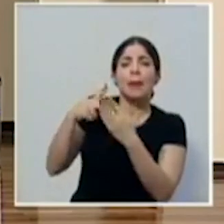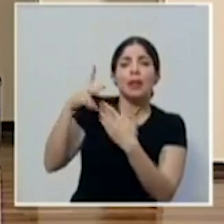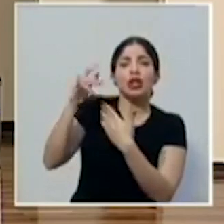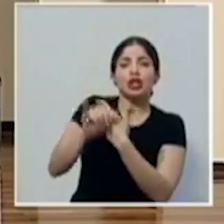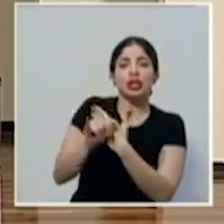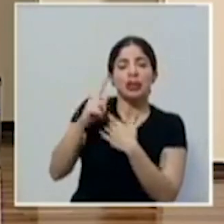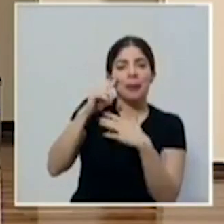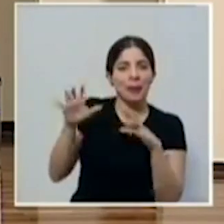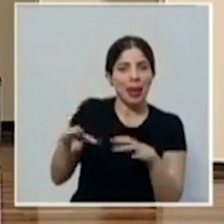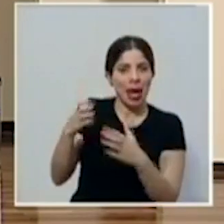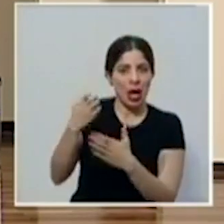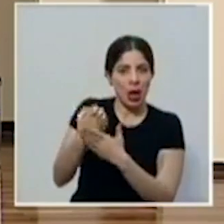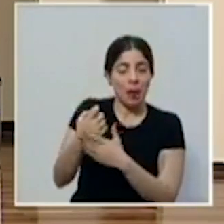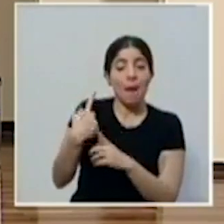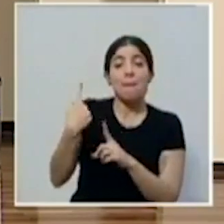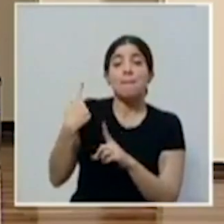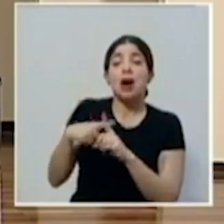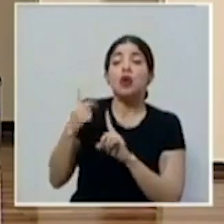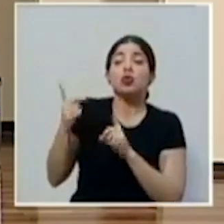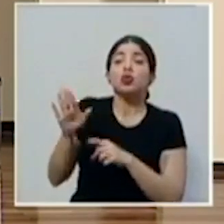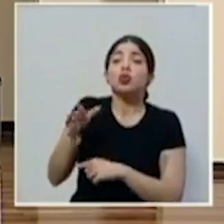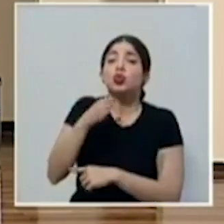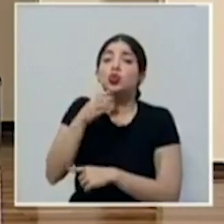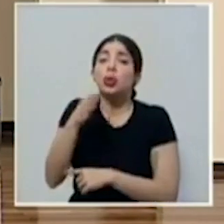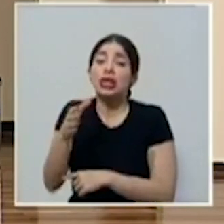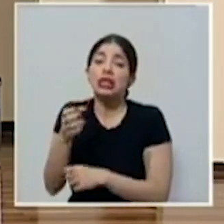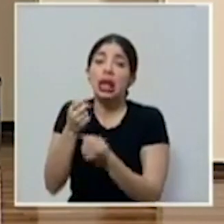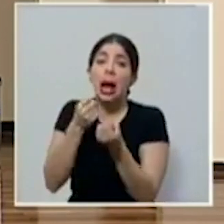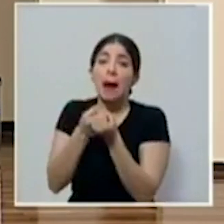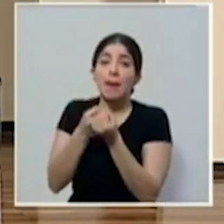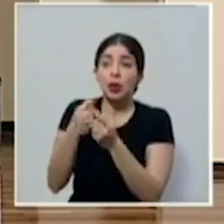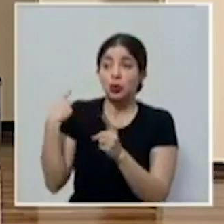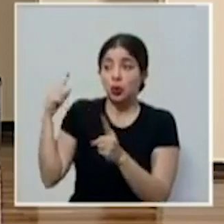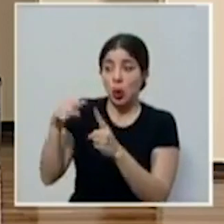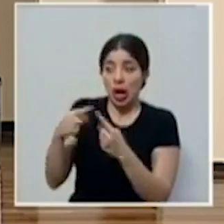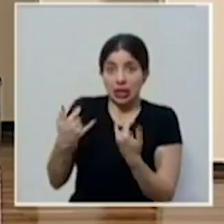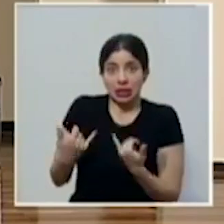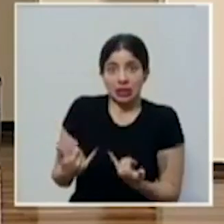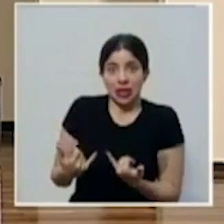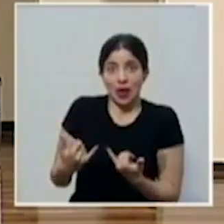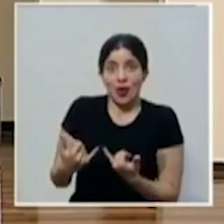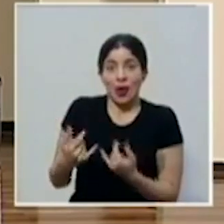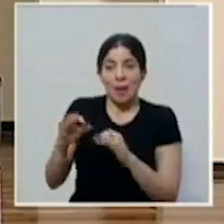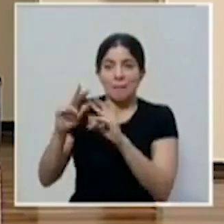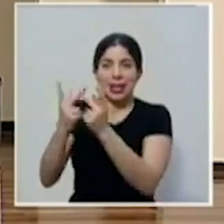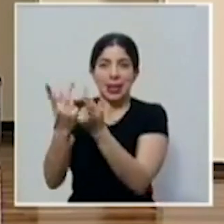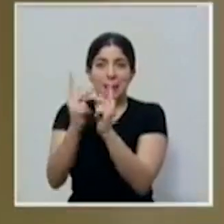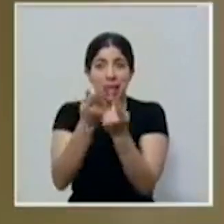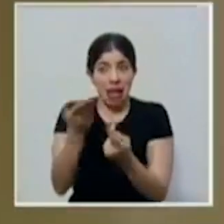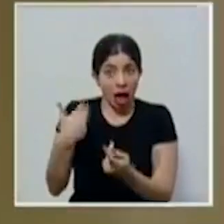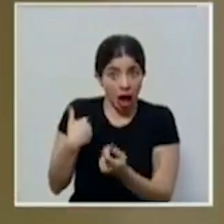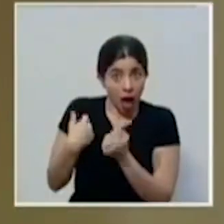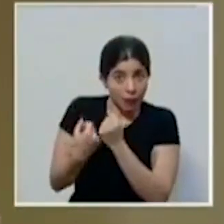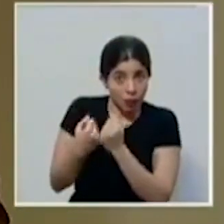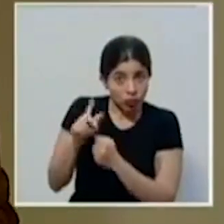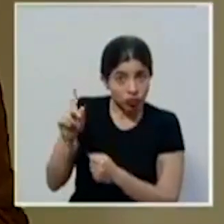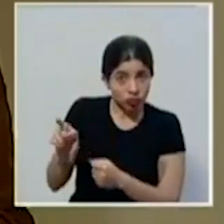económica y cuál es el apoyo o sugerencias que ha tenido hasta el momento de parte de las diferentes fracciones legislativas?